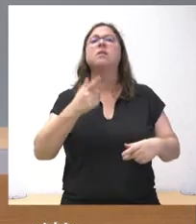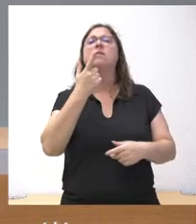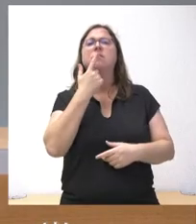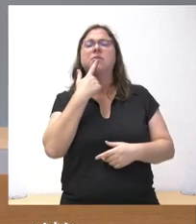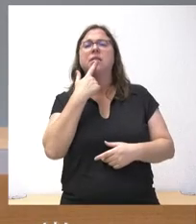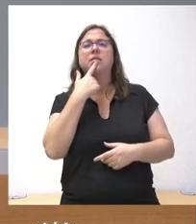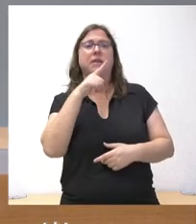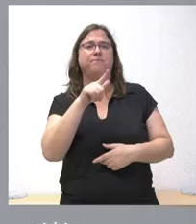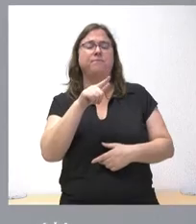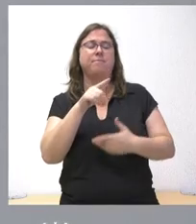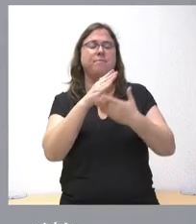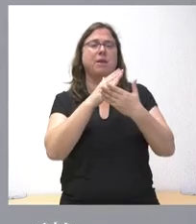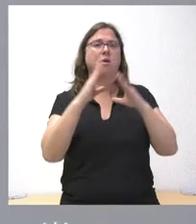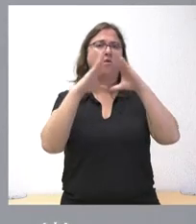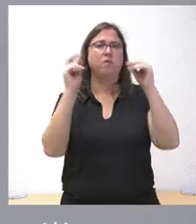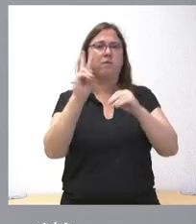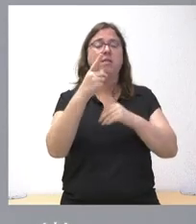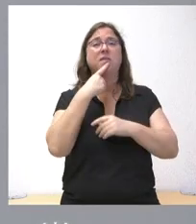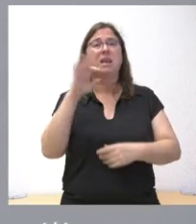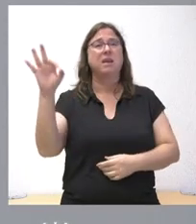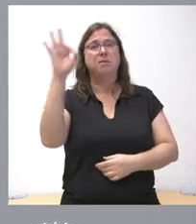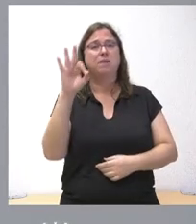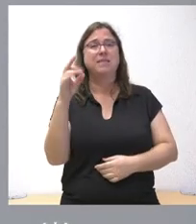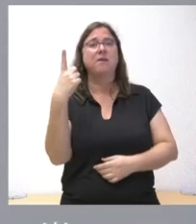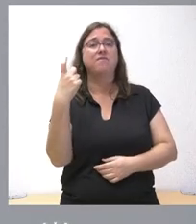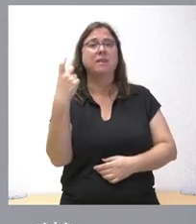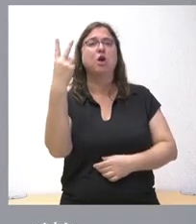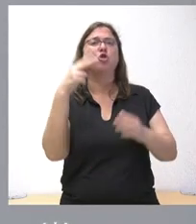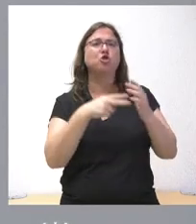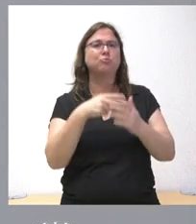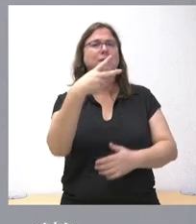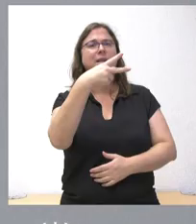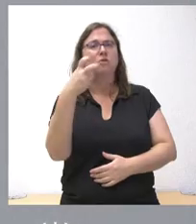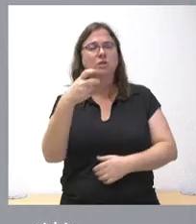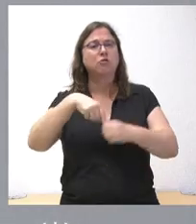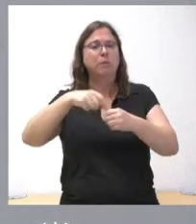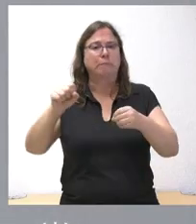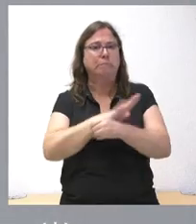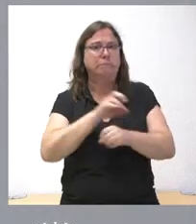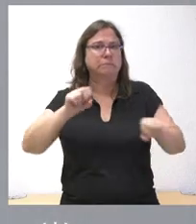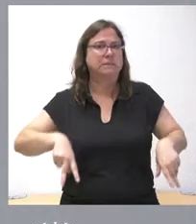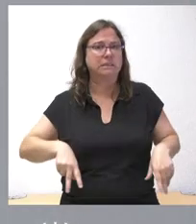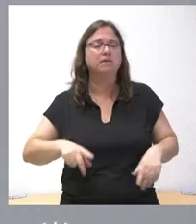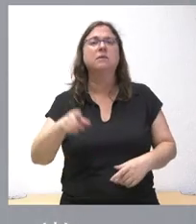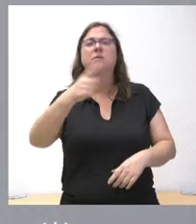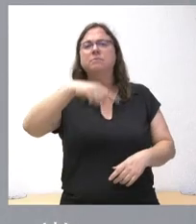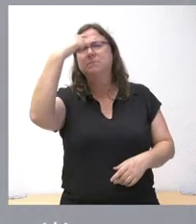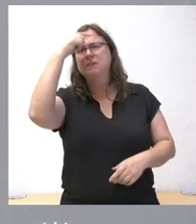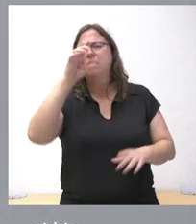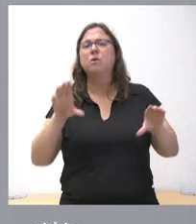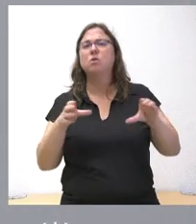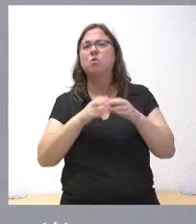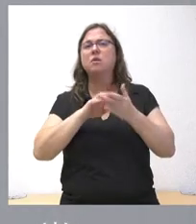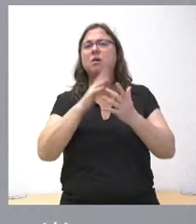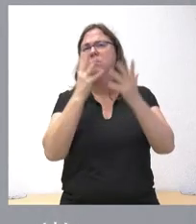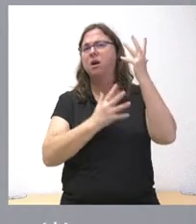Universidad de Valladolid, hablaba de que en Palencia faltaban 1.200 empleos sin cubrir. No sé si la Junta tiene estimado cuántos